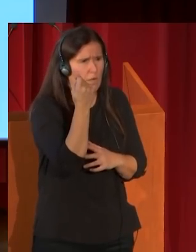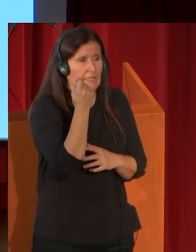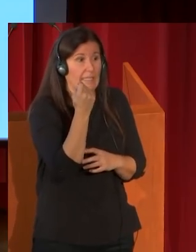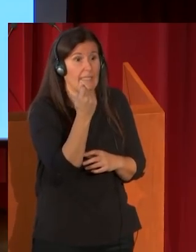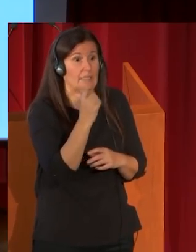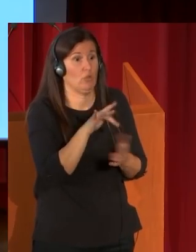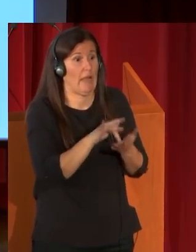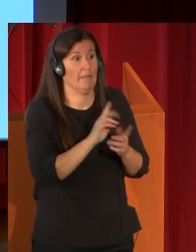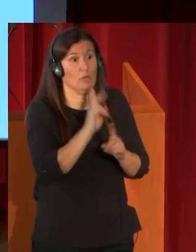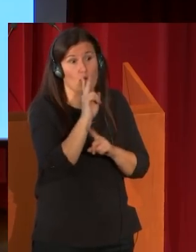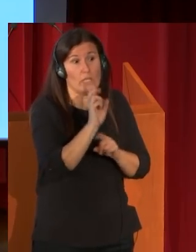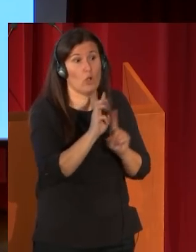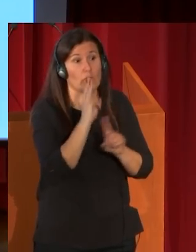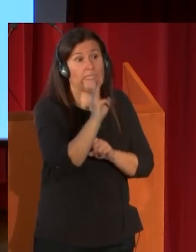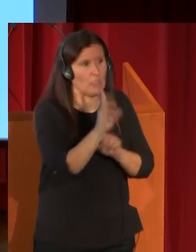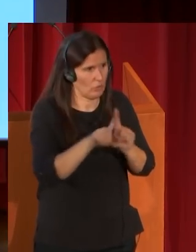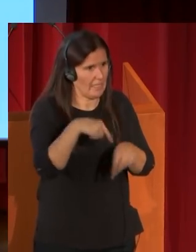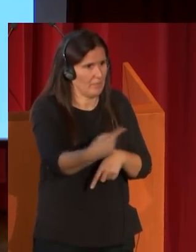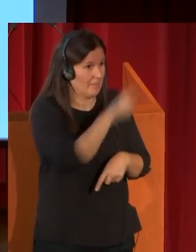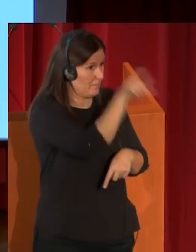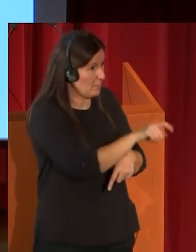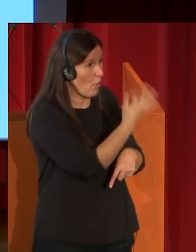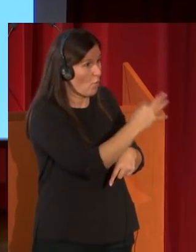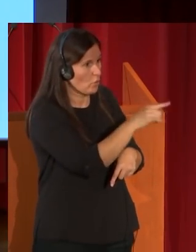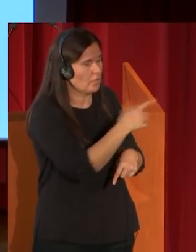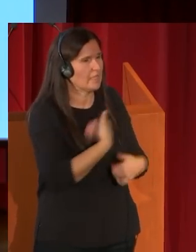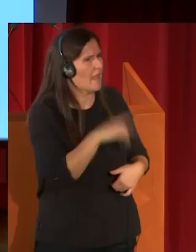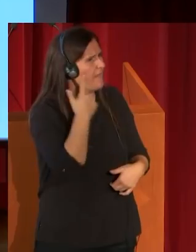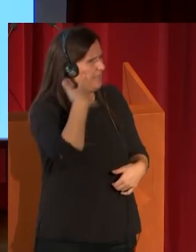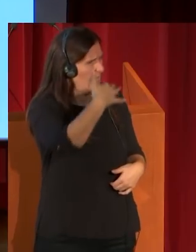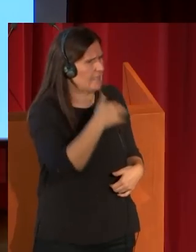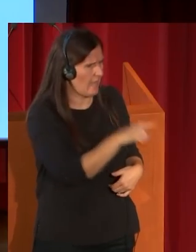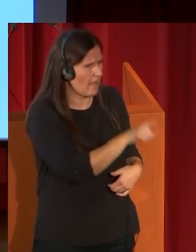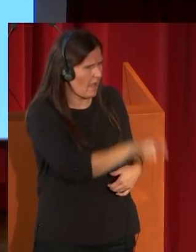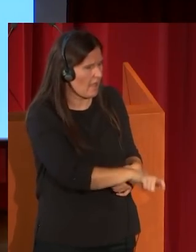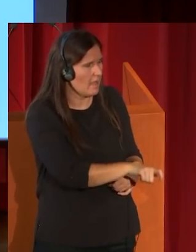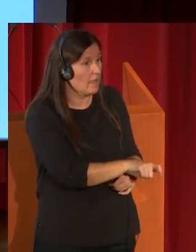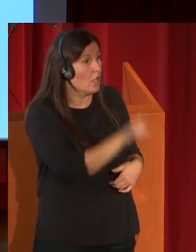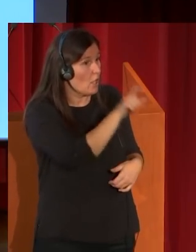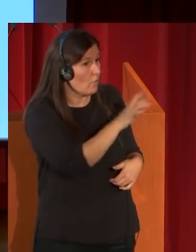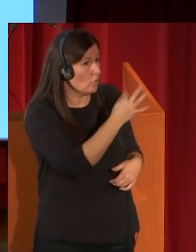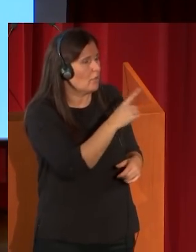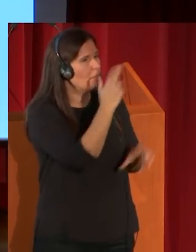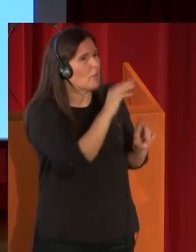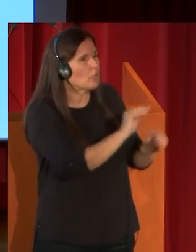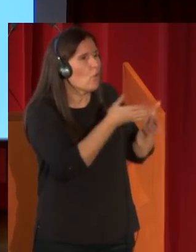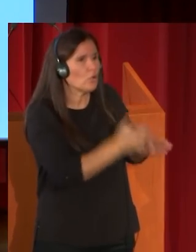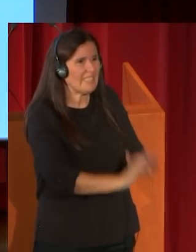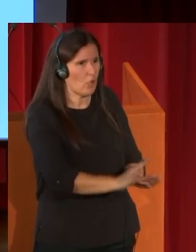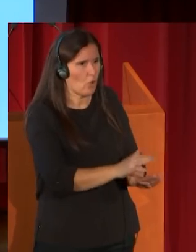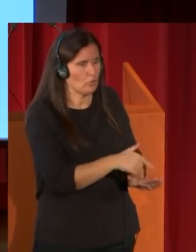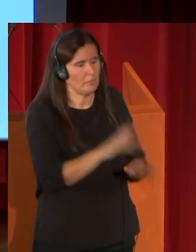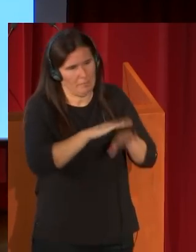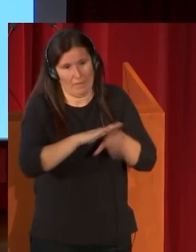años después el propio Fortuny. Ya entonces destacaba extraordinariamente, Fortuny pintó a sus propios hijos, eran de la… perdón,